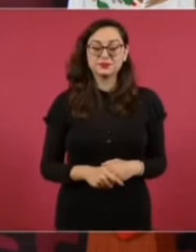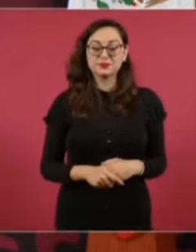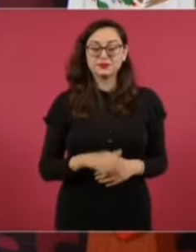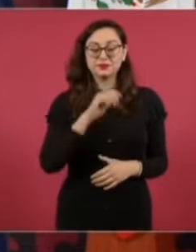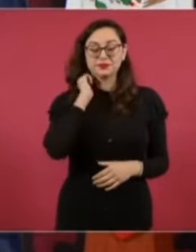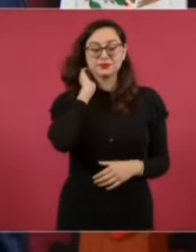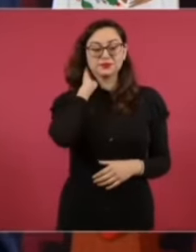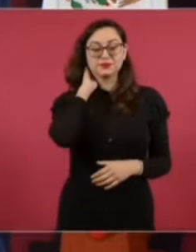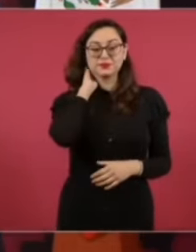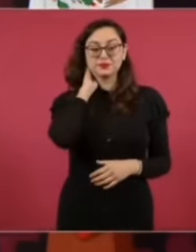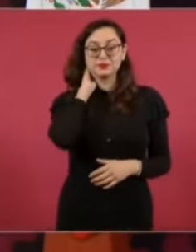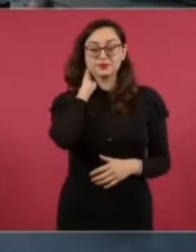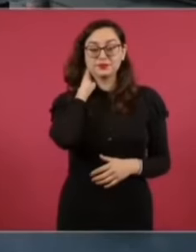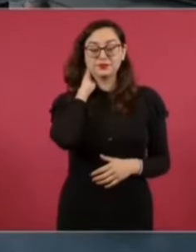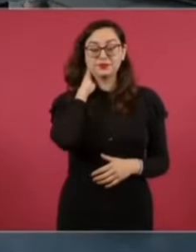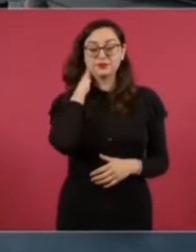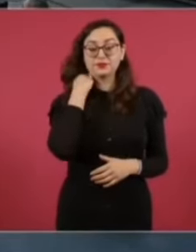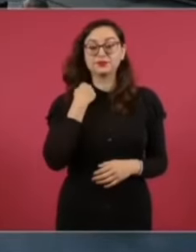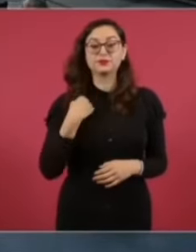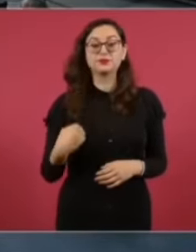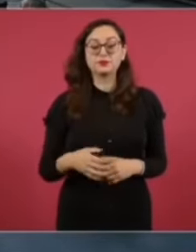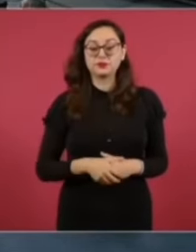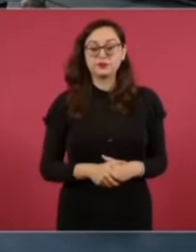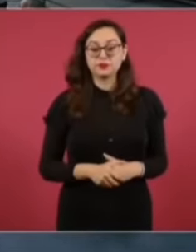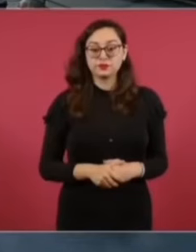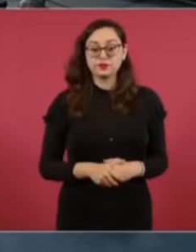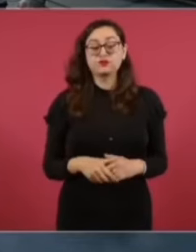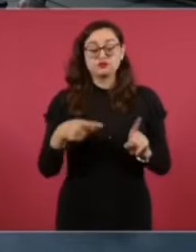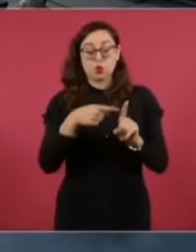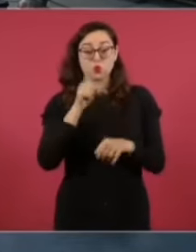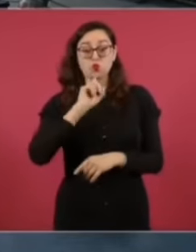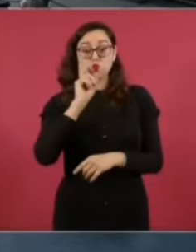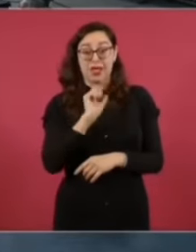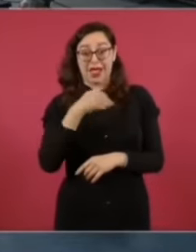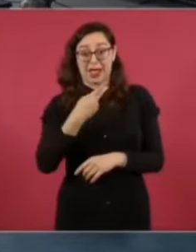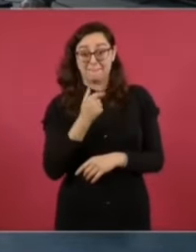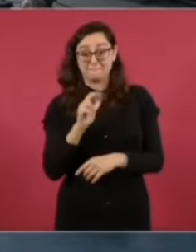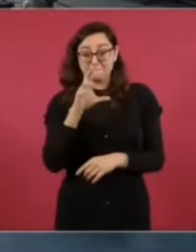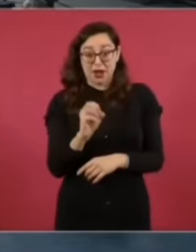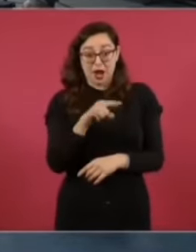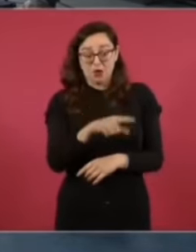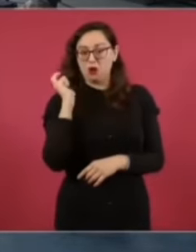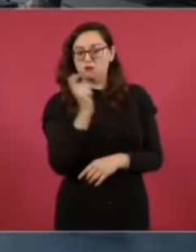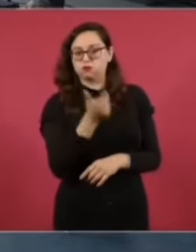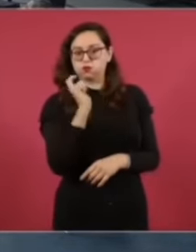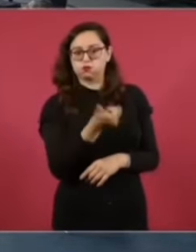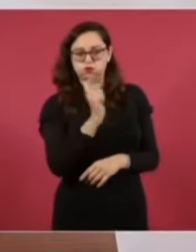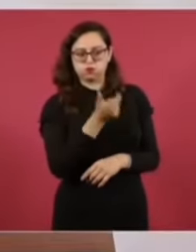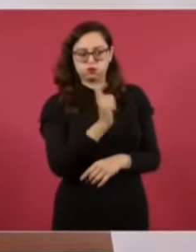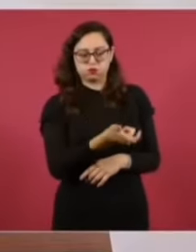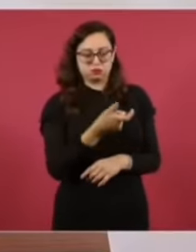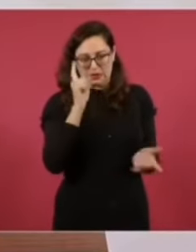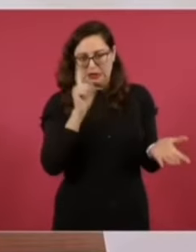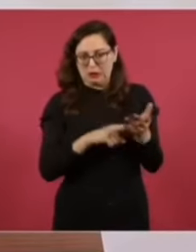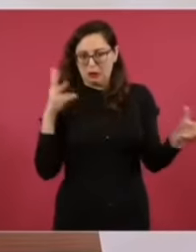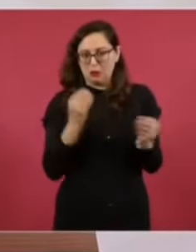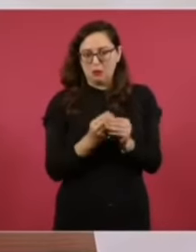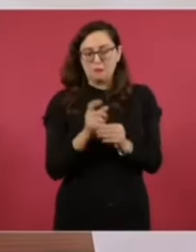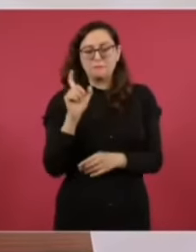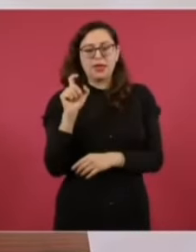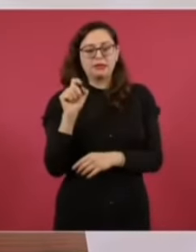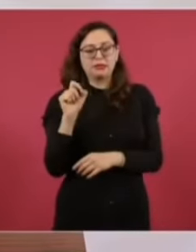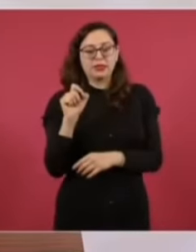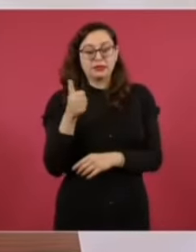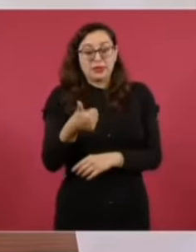Porque la señora, este, Casar recibió como, ha recibido como, ¿cuánto? Como 20 millones, 30 millones.